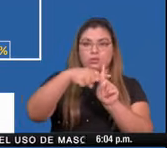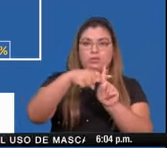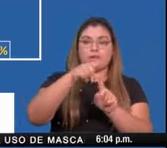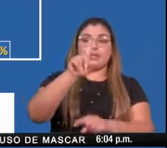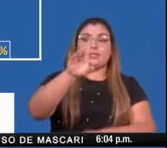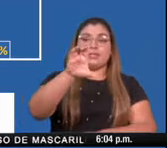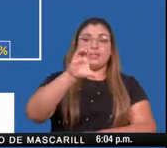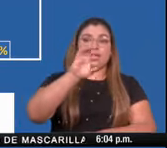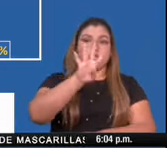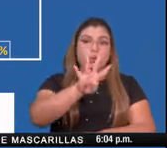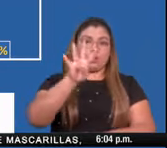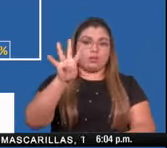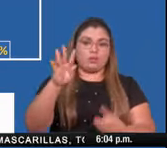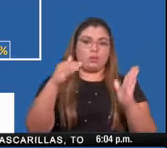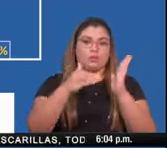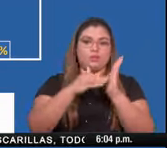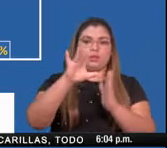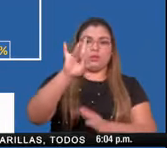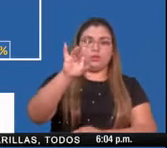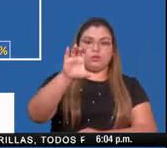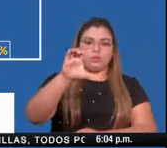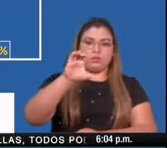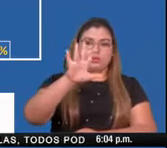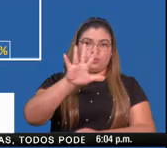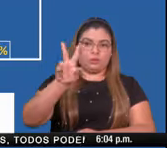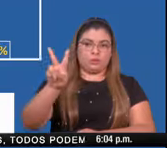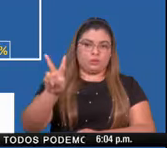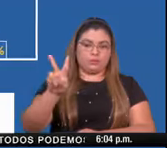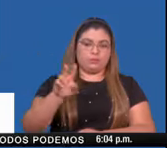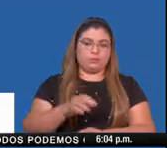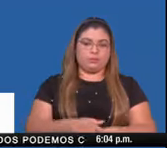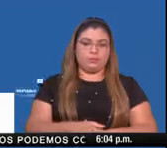144.852.